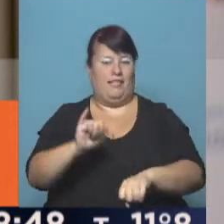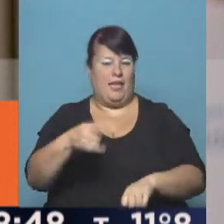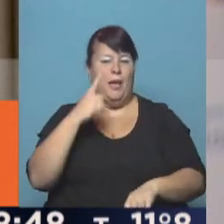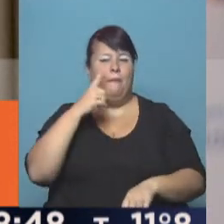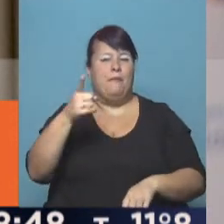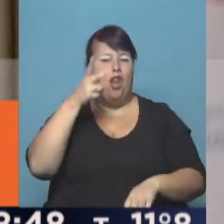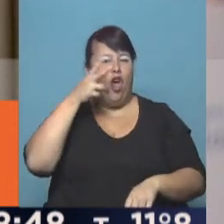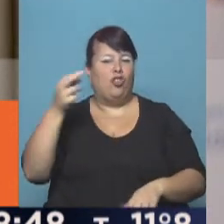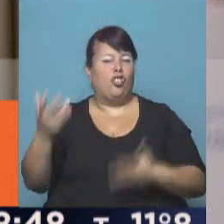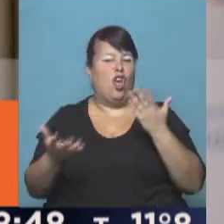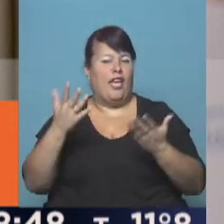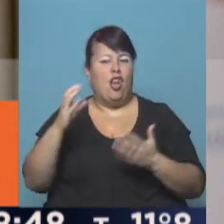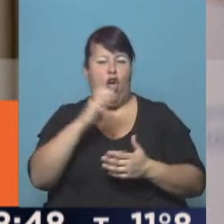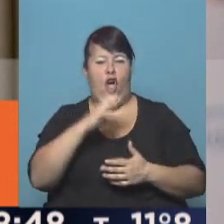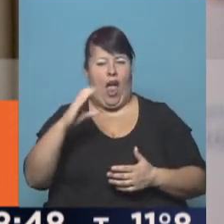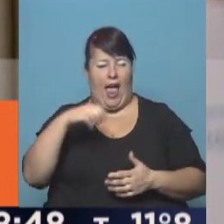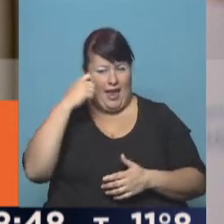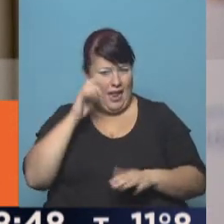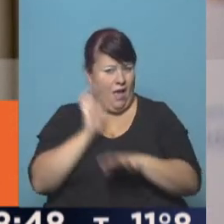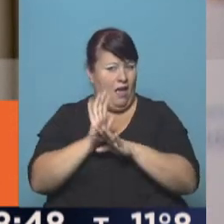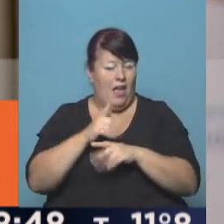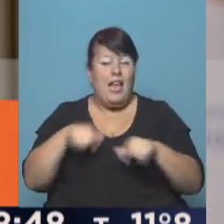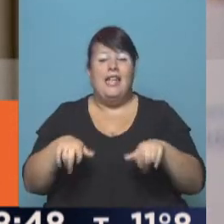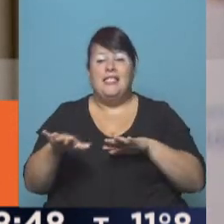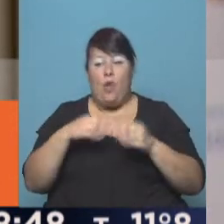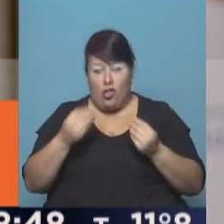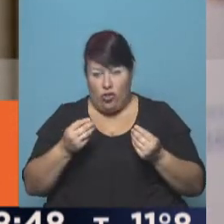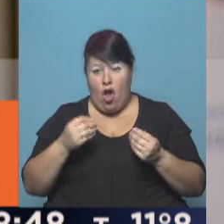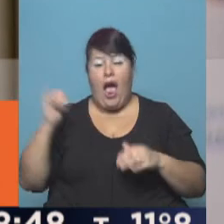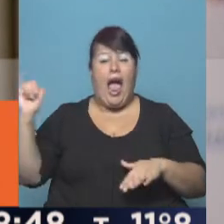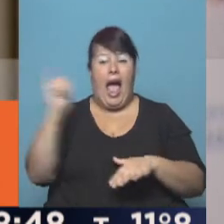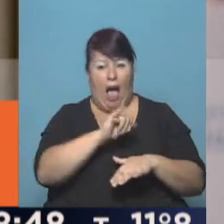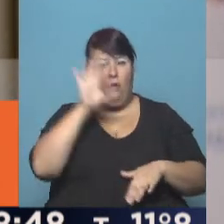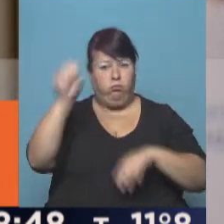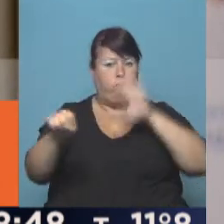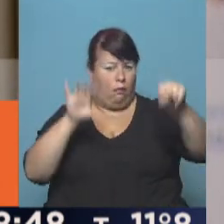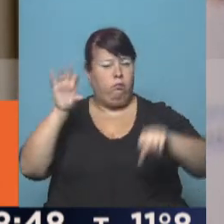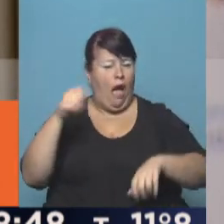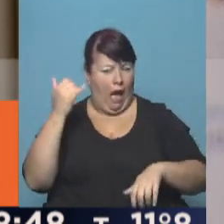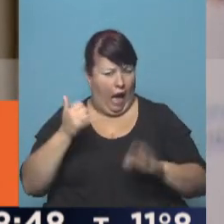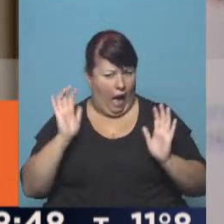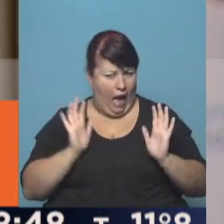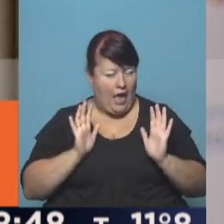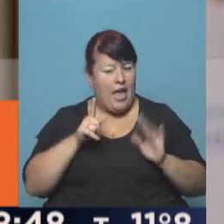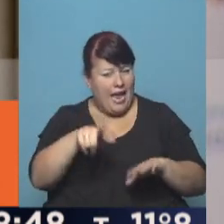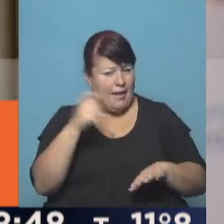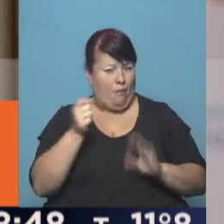.800 kilos de cocaína. Es decir, que lo que está pasando es que las avionetas las estamos agarrando. Y eso es lo importante.